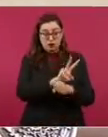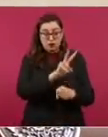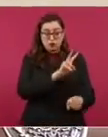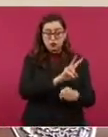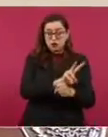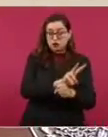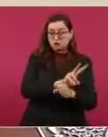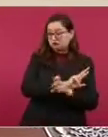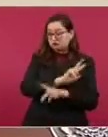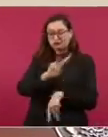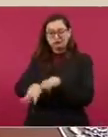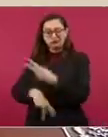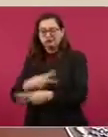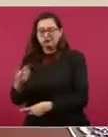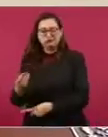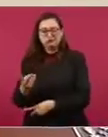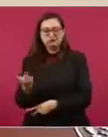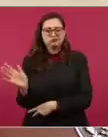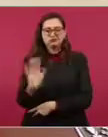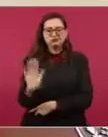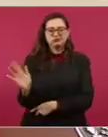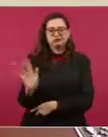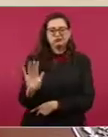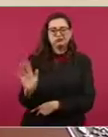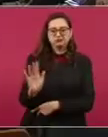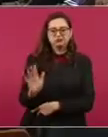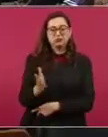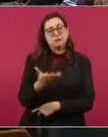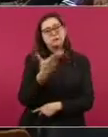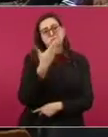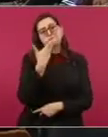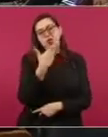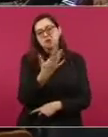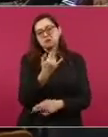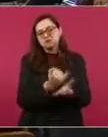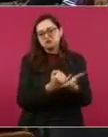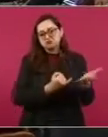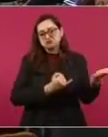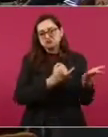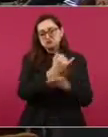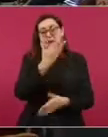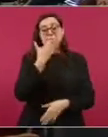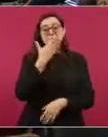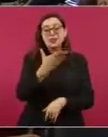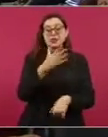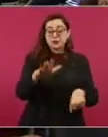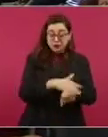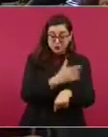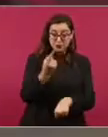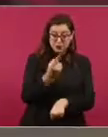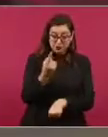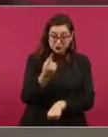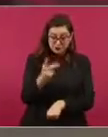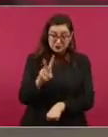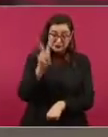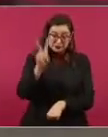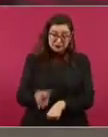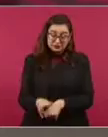derecha, el conservadurismo muy